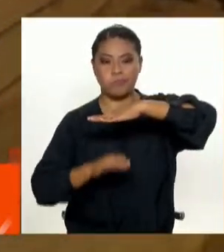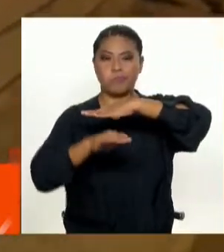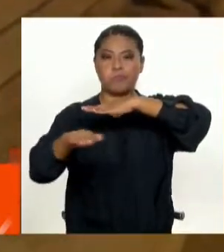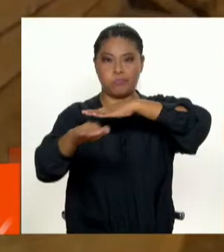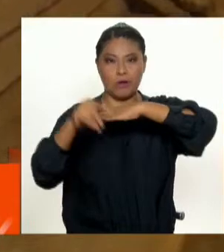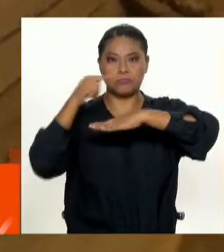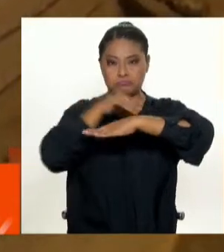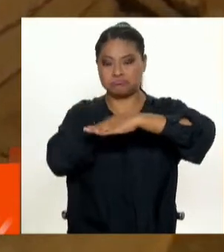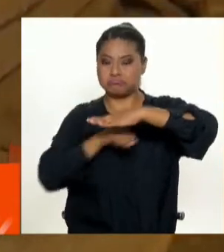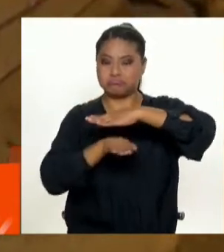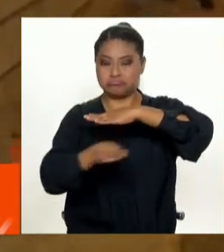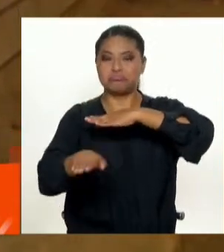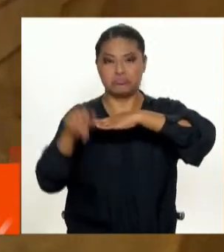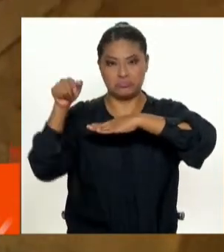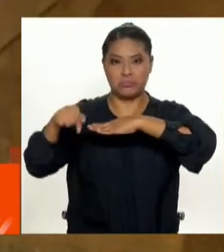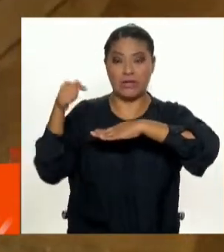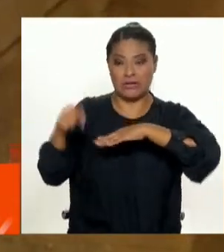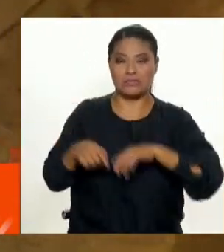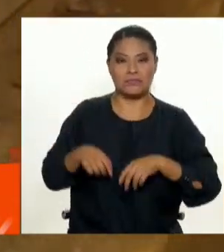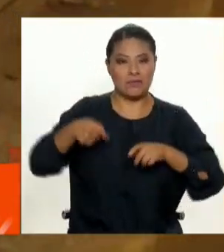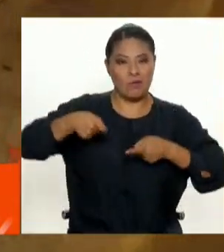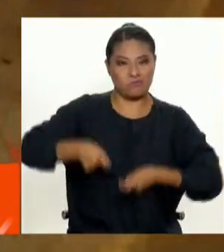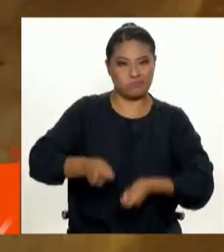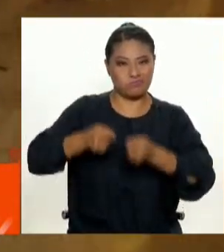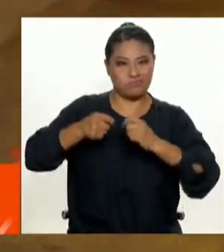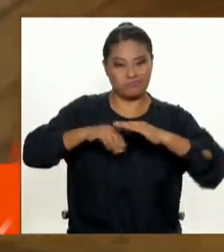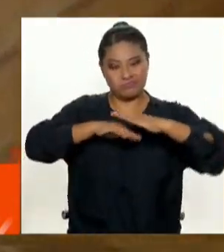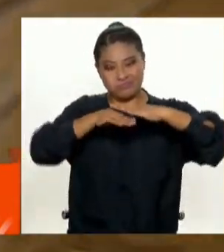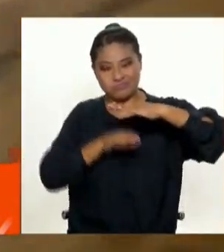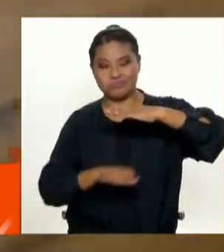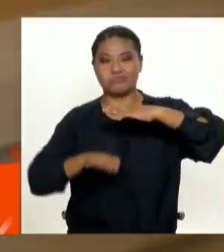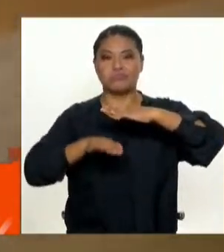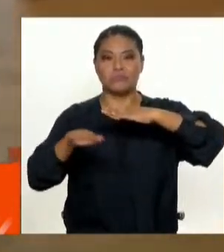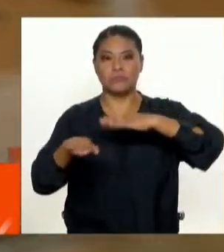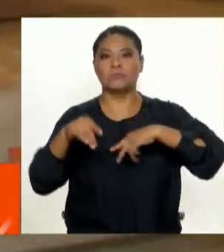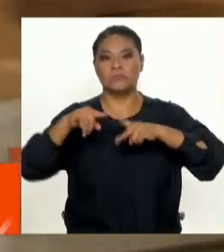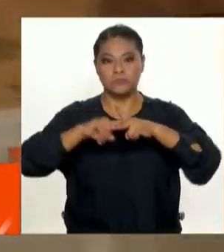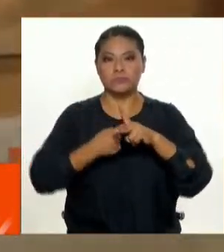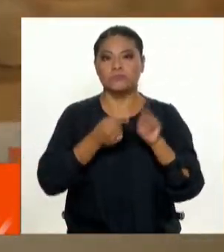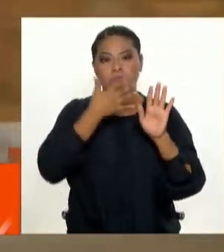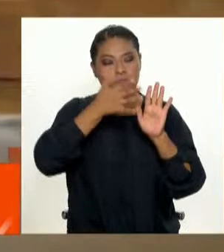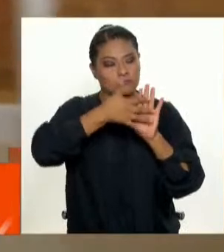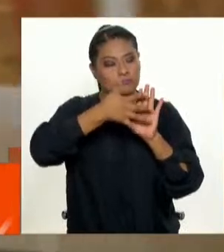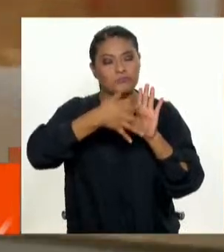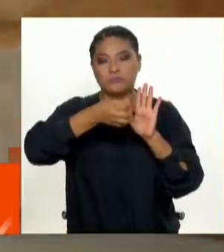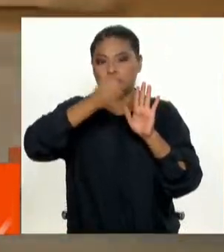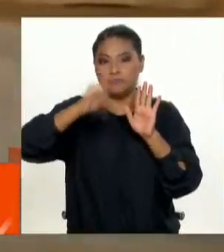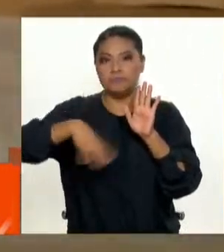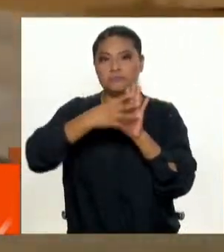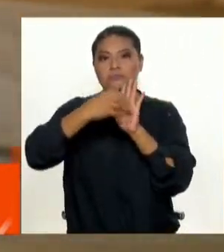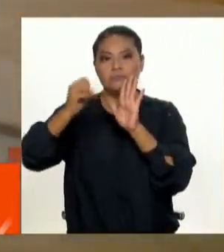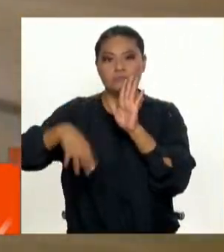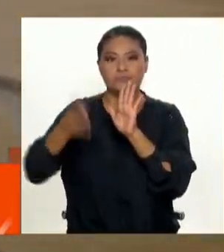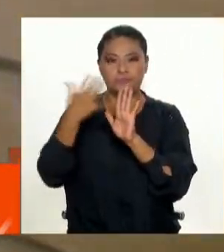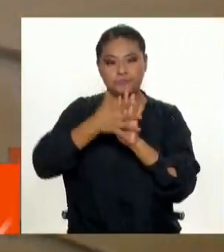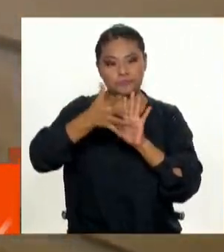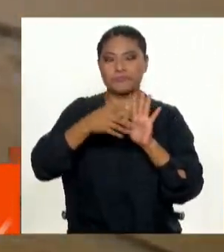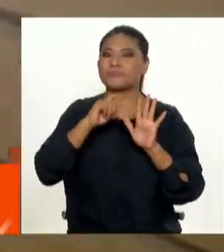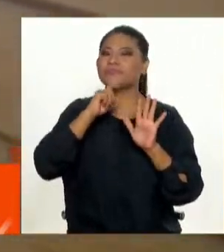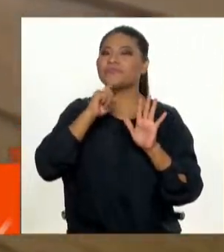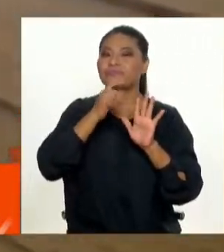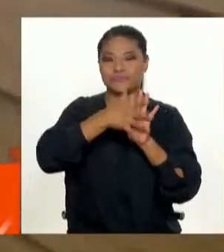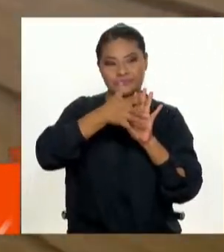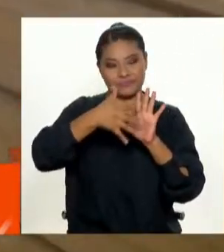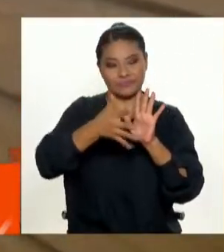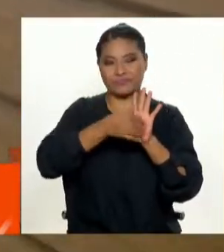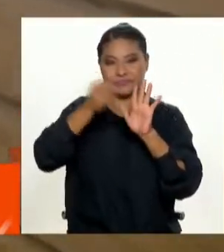25, así se le llama a la excavación. Es por donde se está iniciando el retiro de estas planchas de latón,